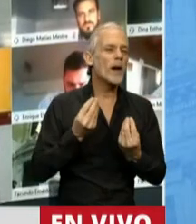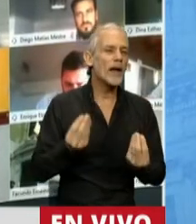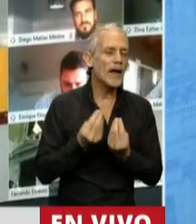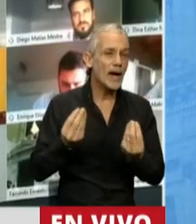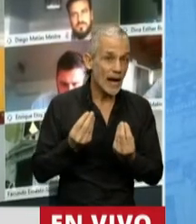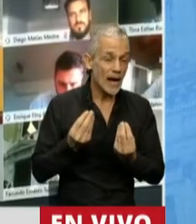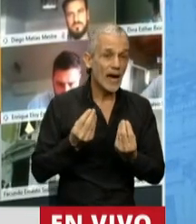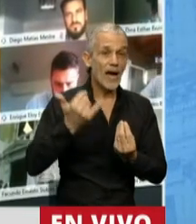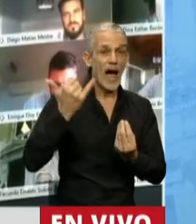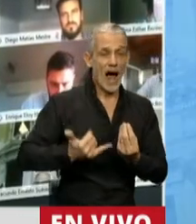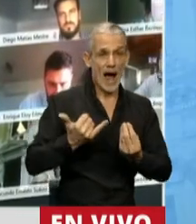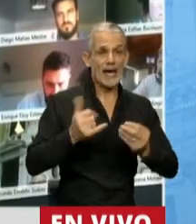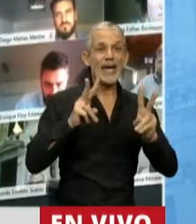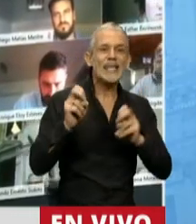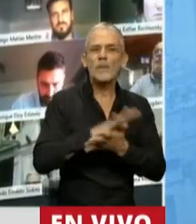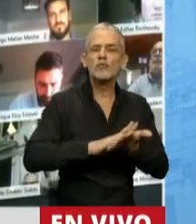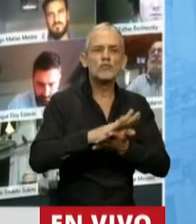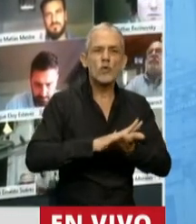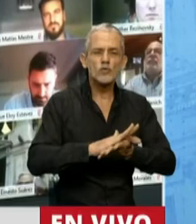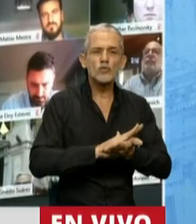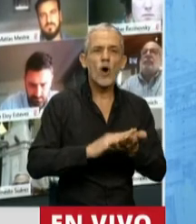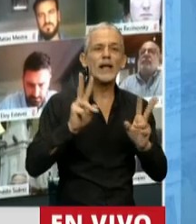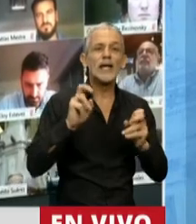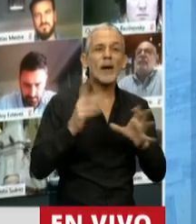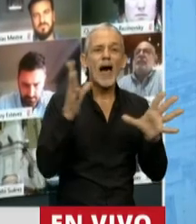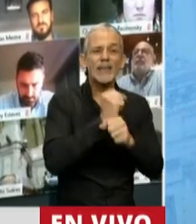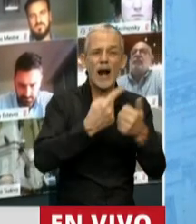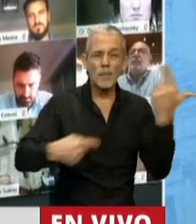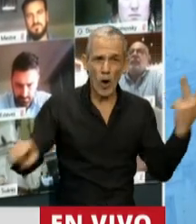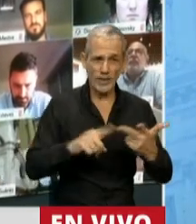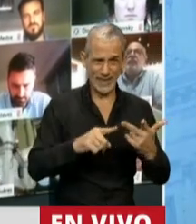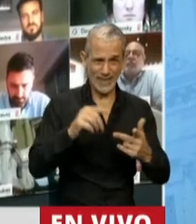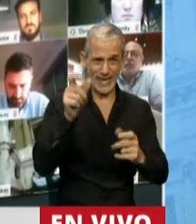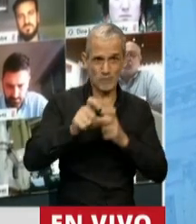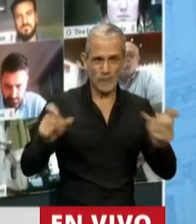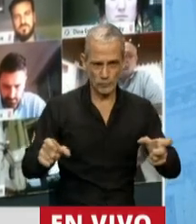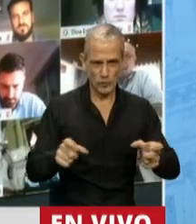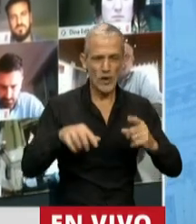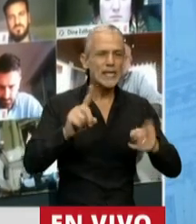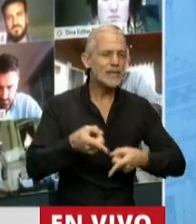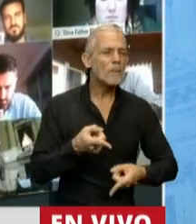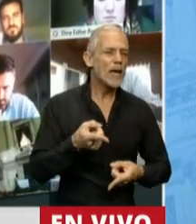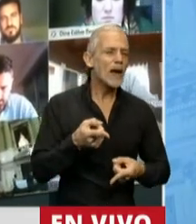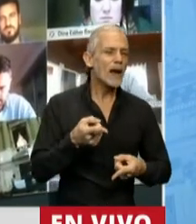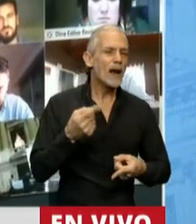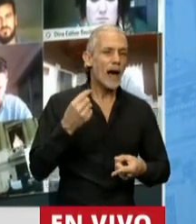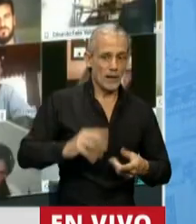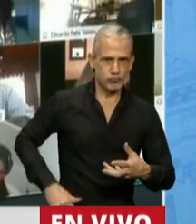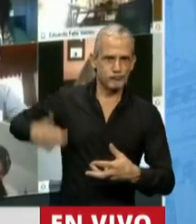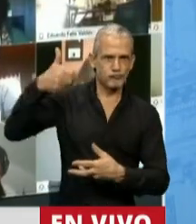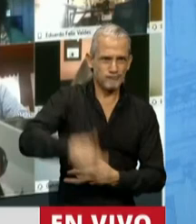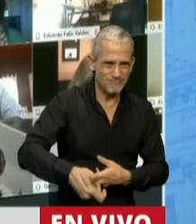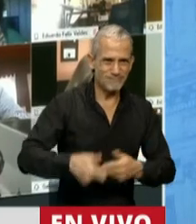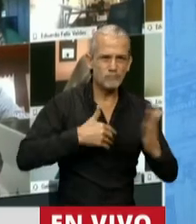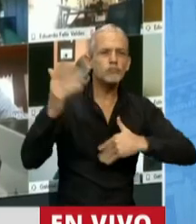a lo que hace a la solución al tema del transporte público de pasajeros y a la importantísima inversión en